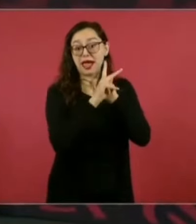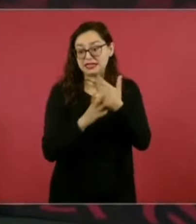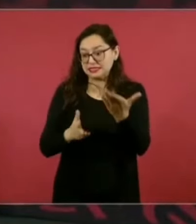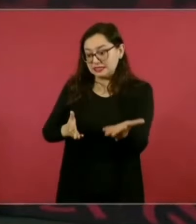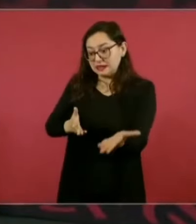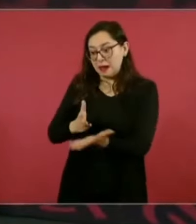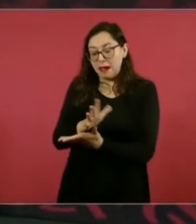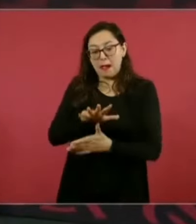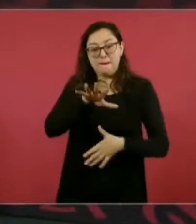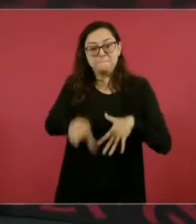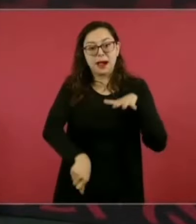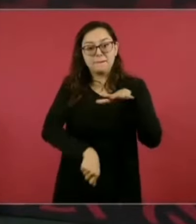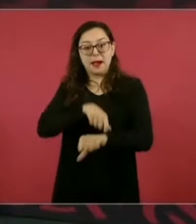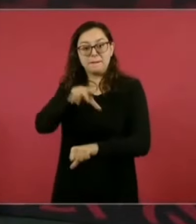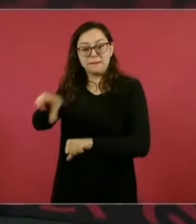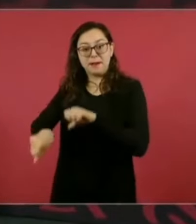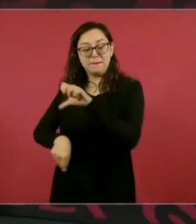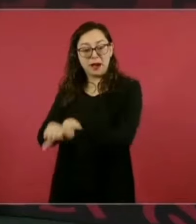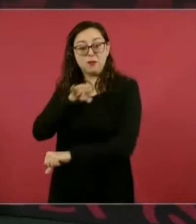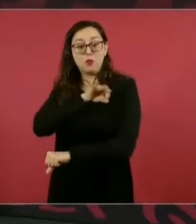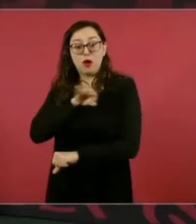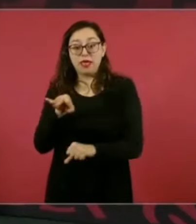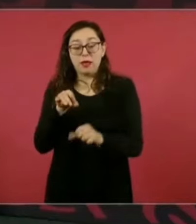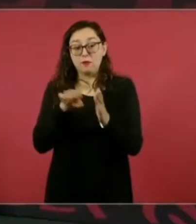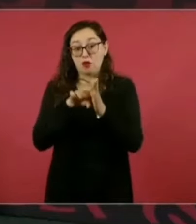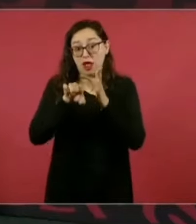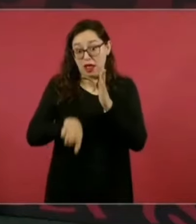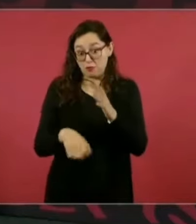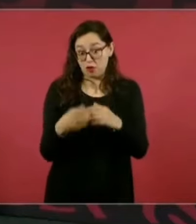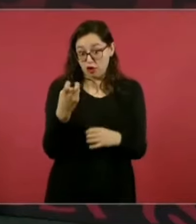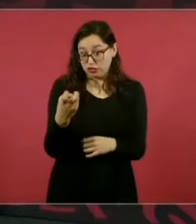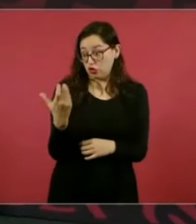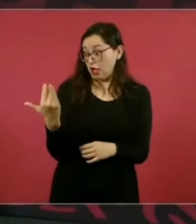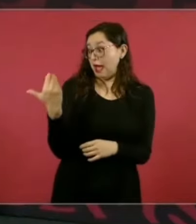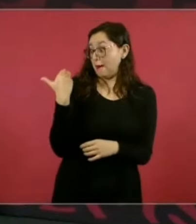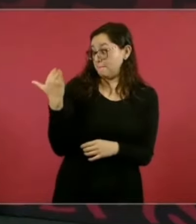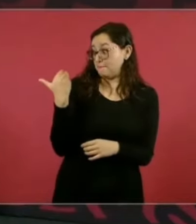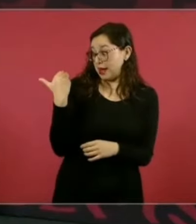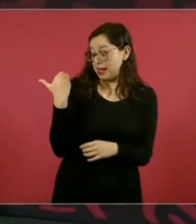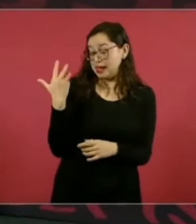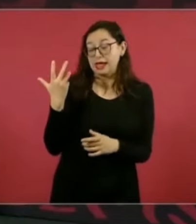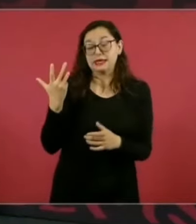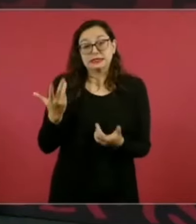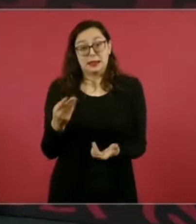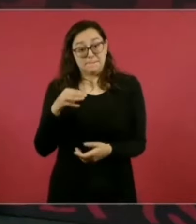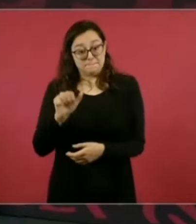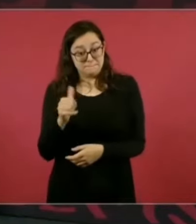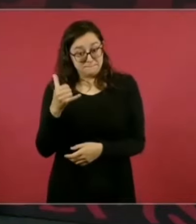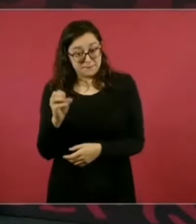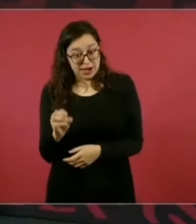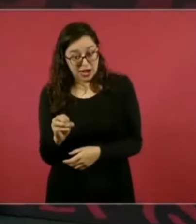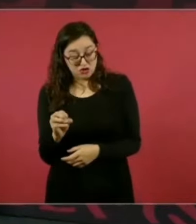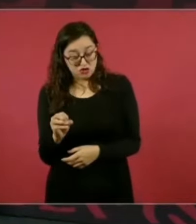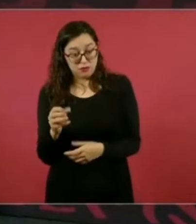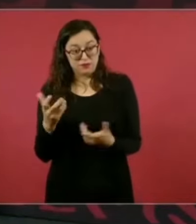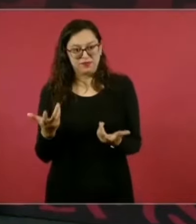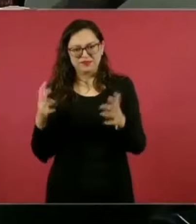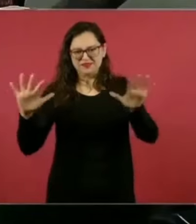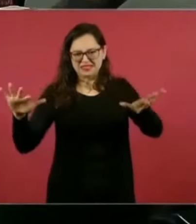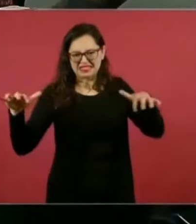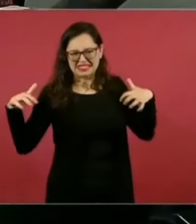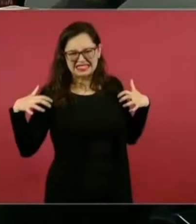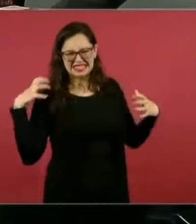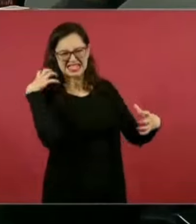recientemente al Mayo Zambada. Le pregunto al orador si sí están dispuestos o no a